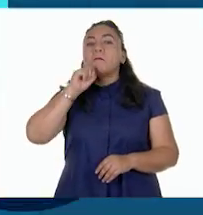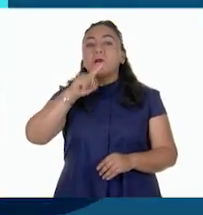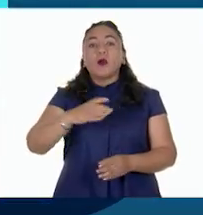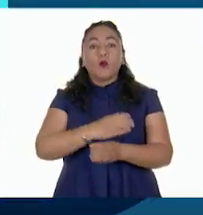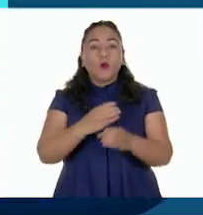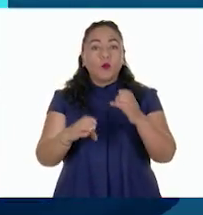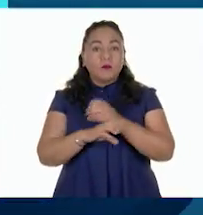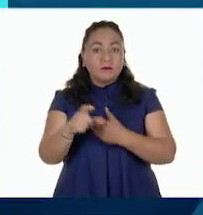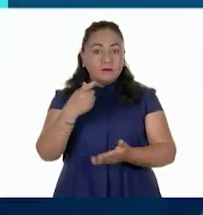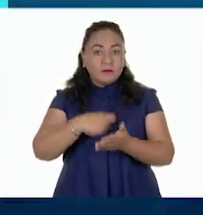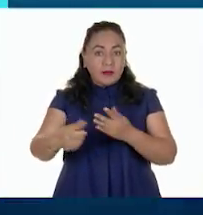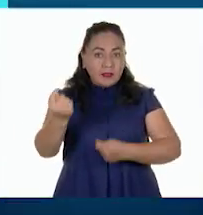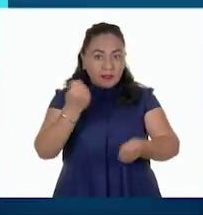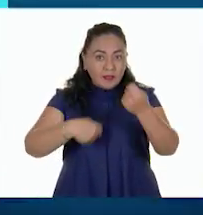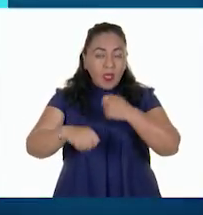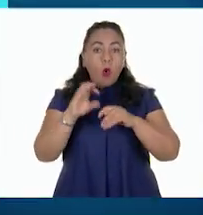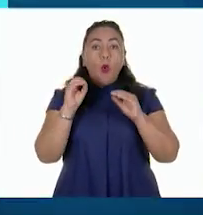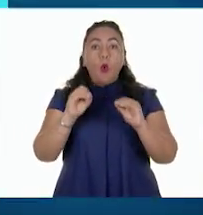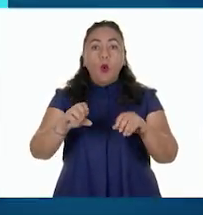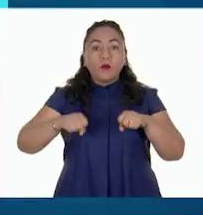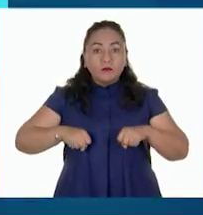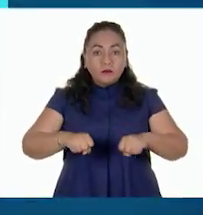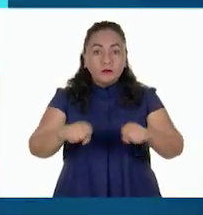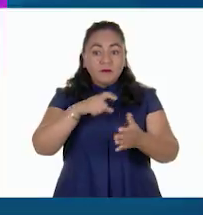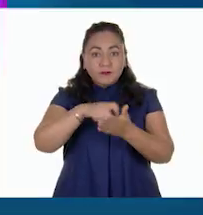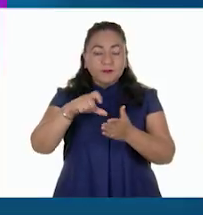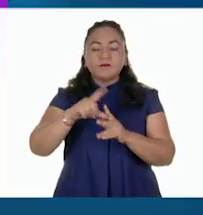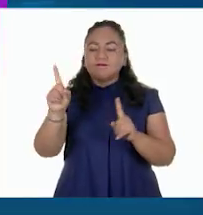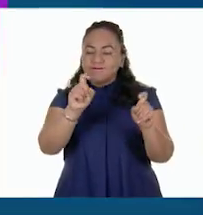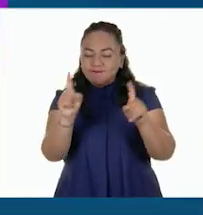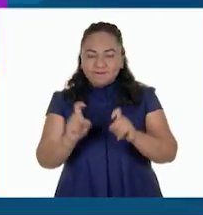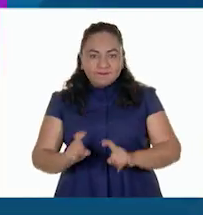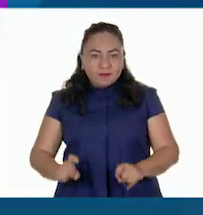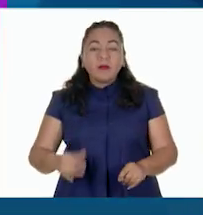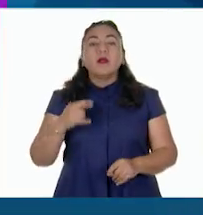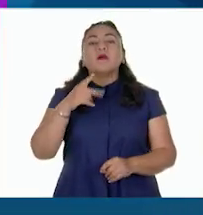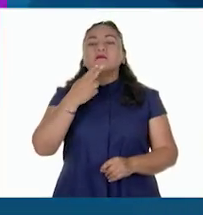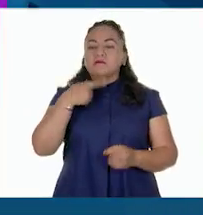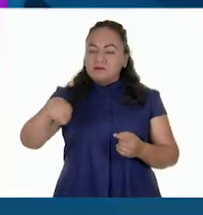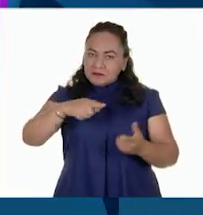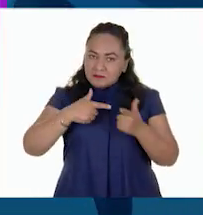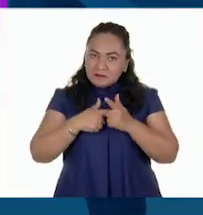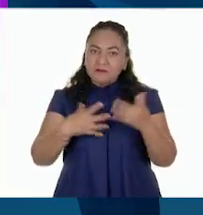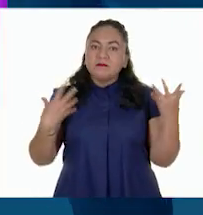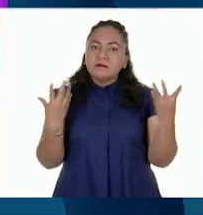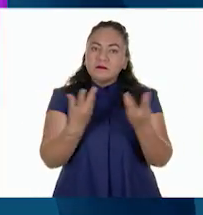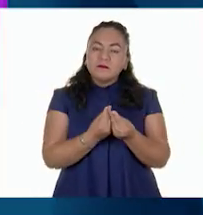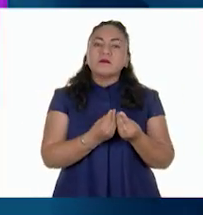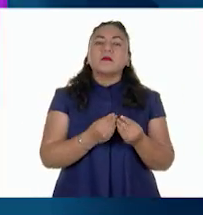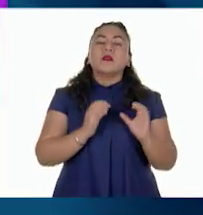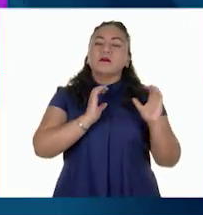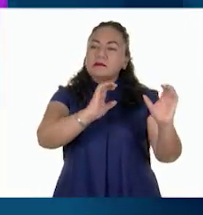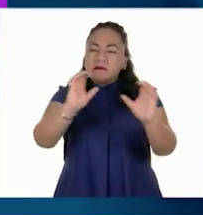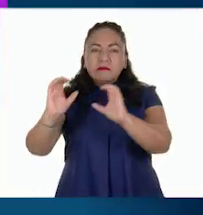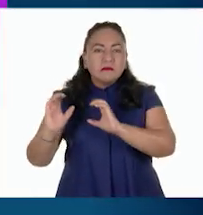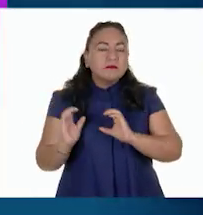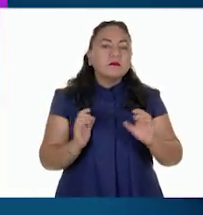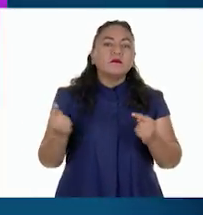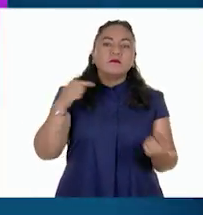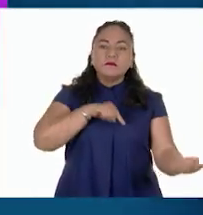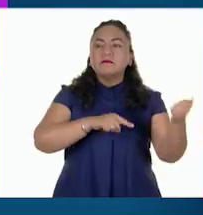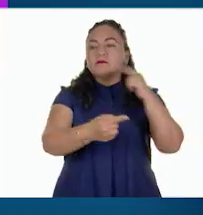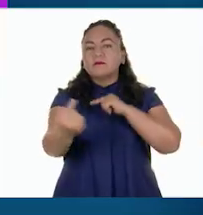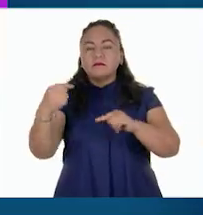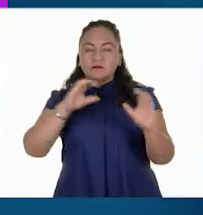cosas que compres en la tienda o en el supermercado. Sigamos luchando juntos contra este virus cuidándonos los unos